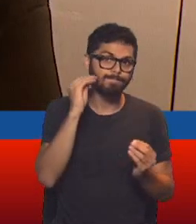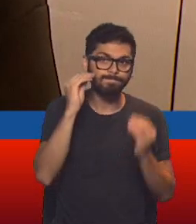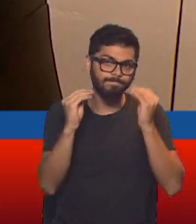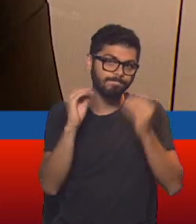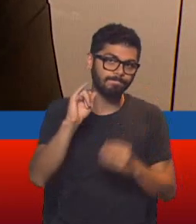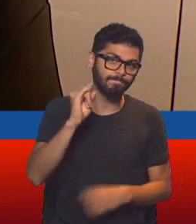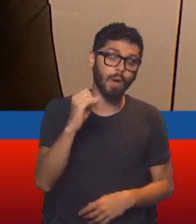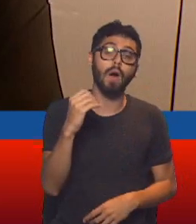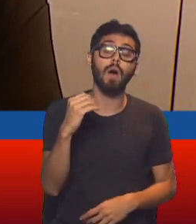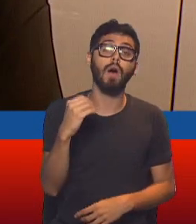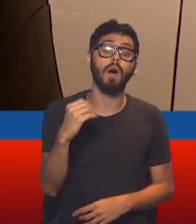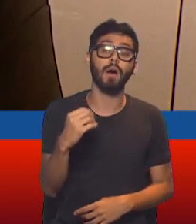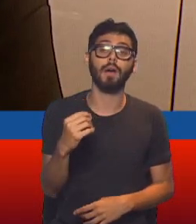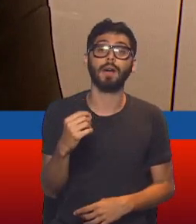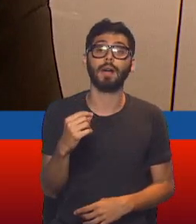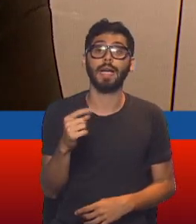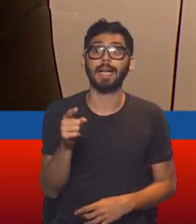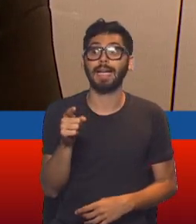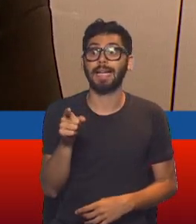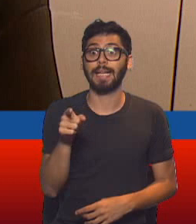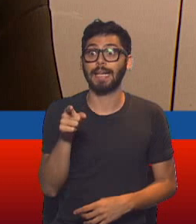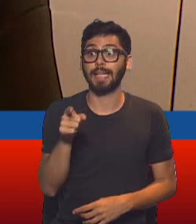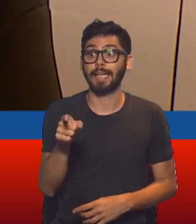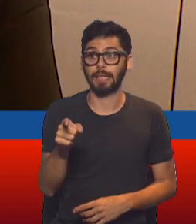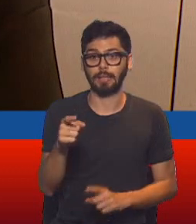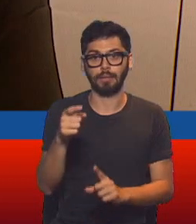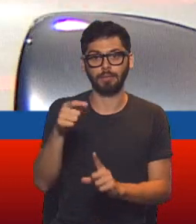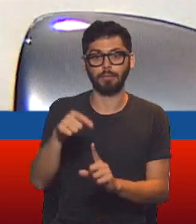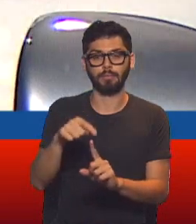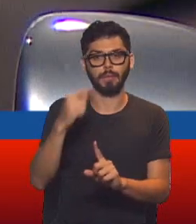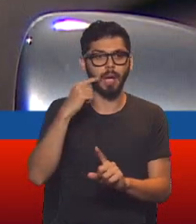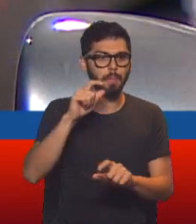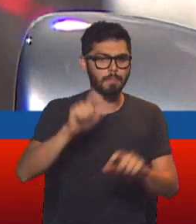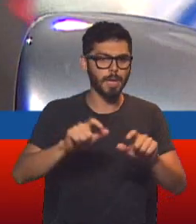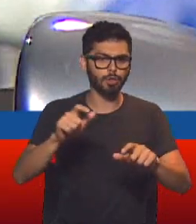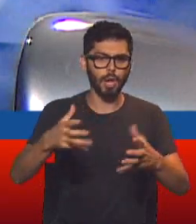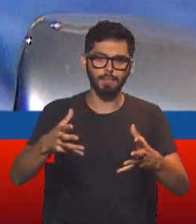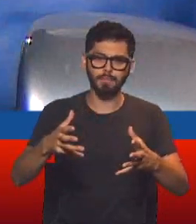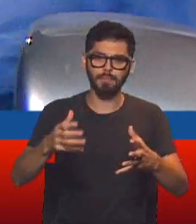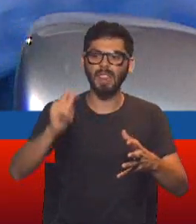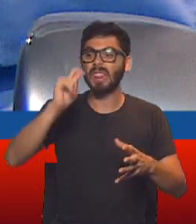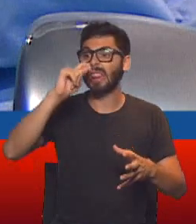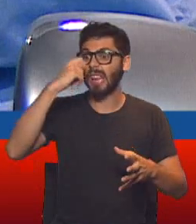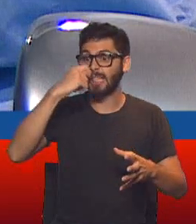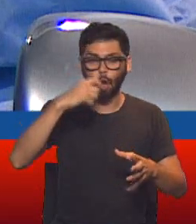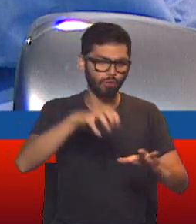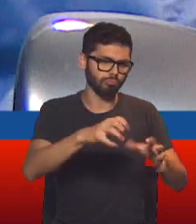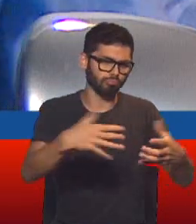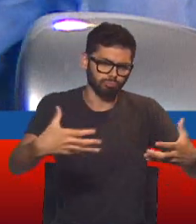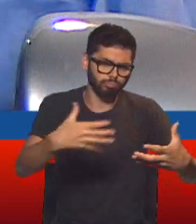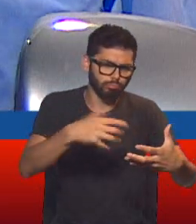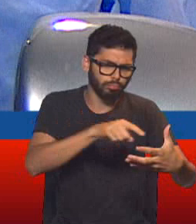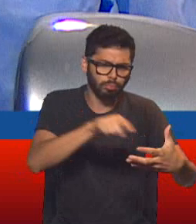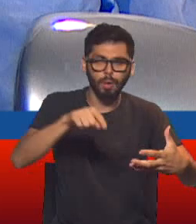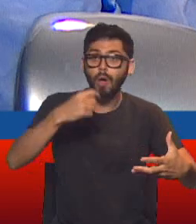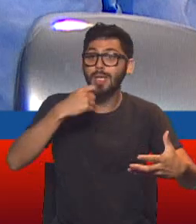de vista de que si uno traslada eso a un mayor número de población, va a haber un mayor número de infectados.